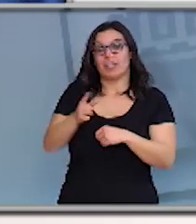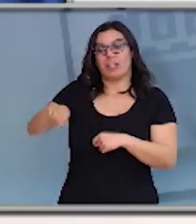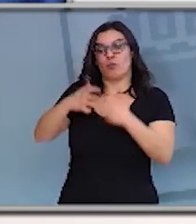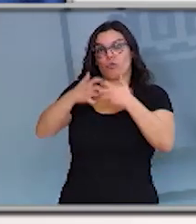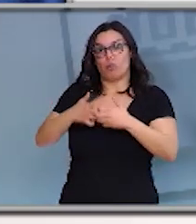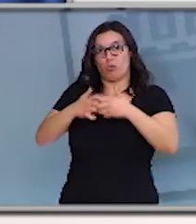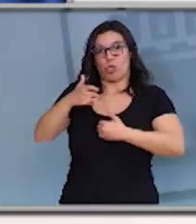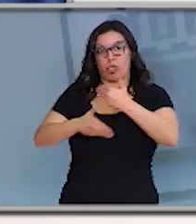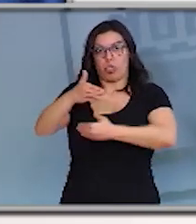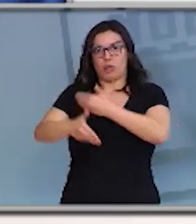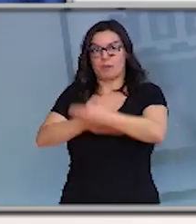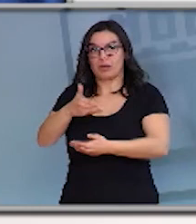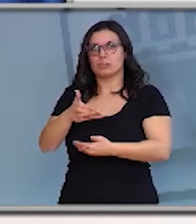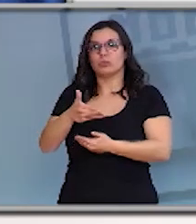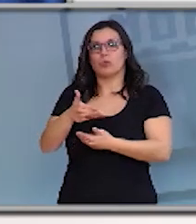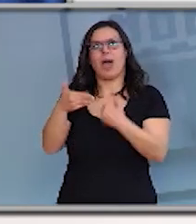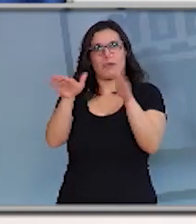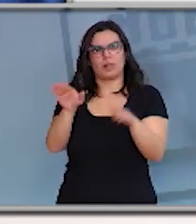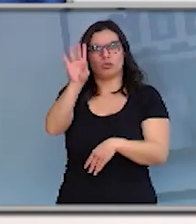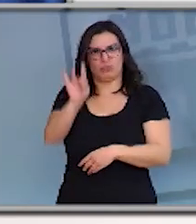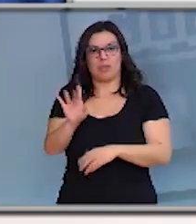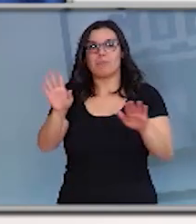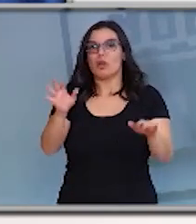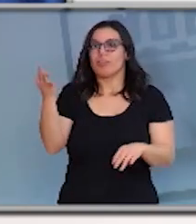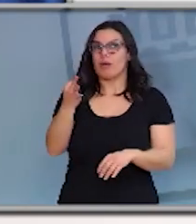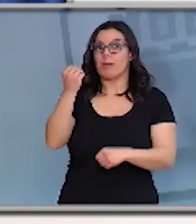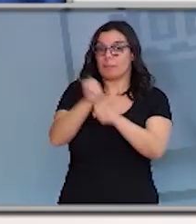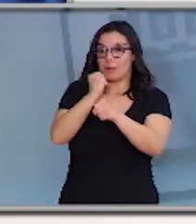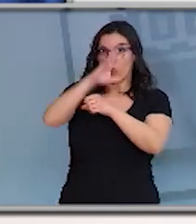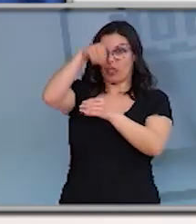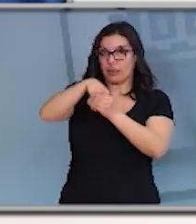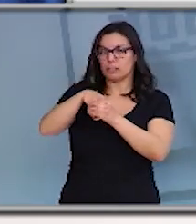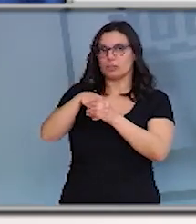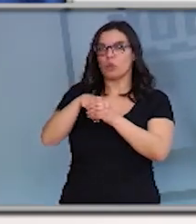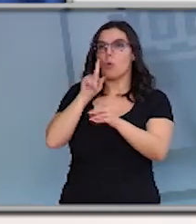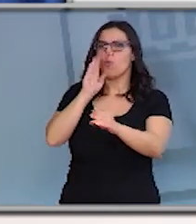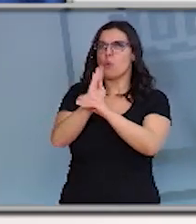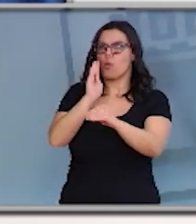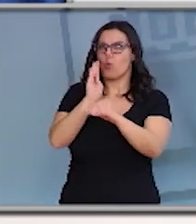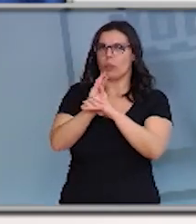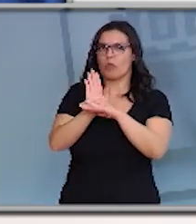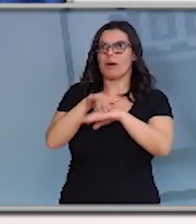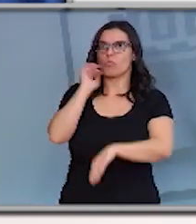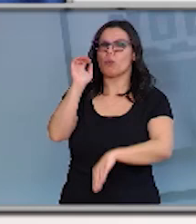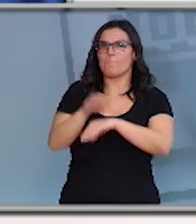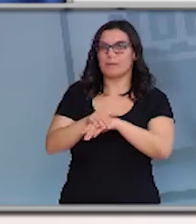se realizará cuidando rigurosamente por parte de los trabajadores y velando porque se cumplan las medidas de